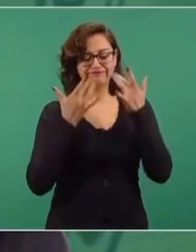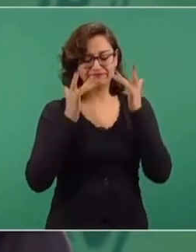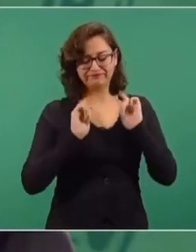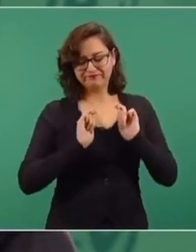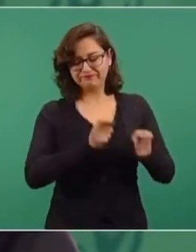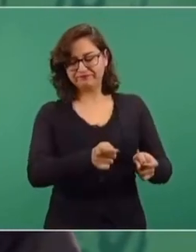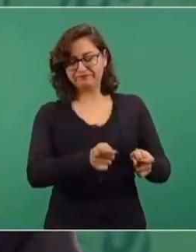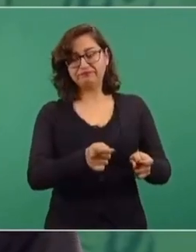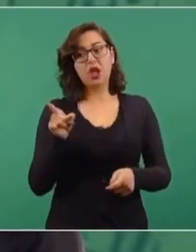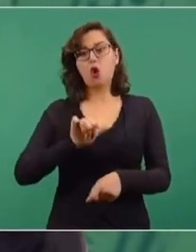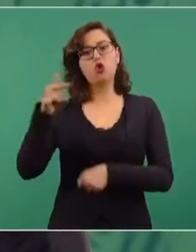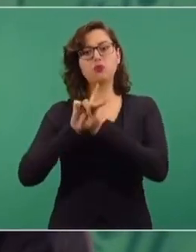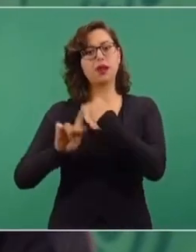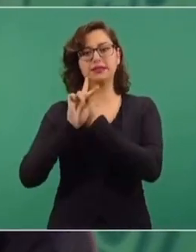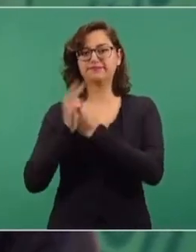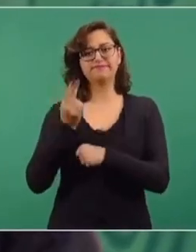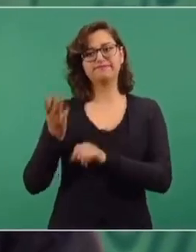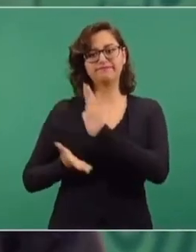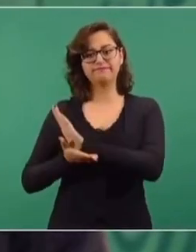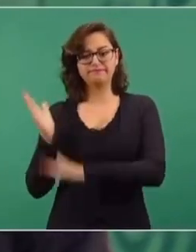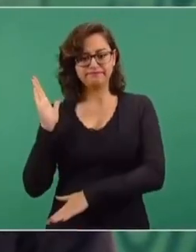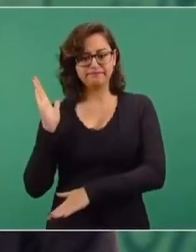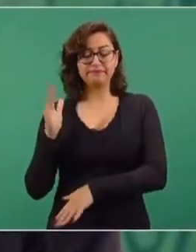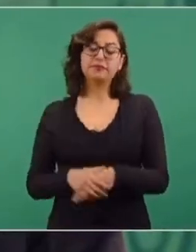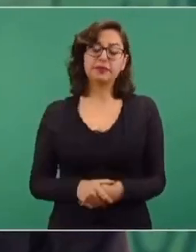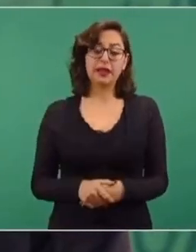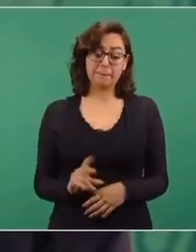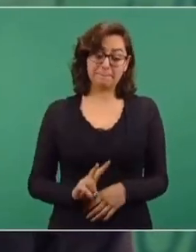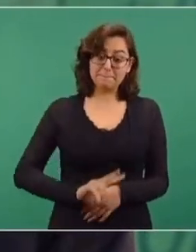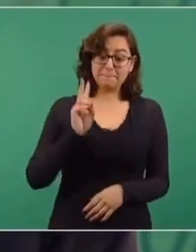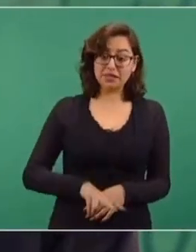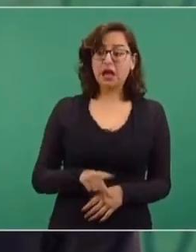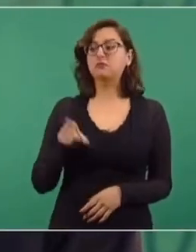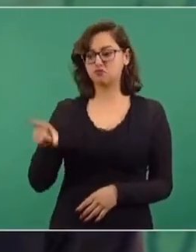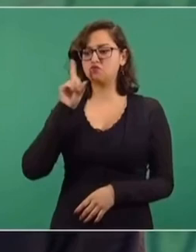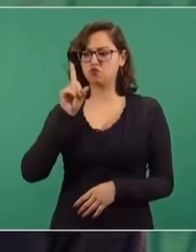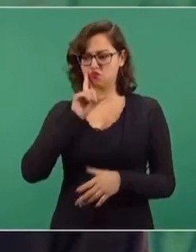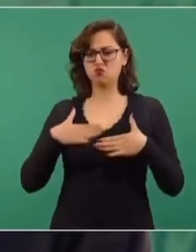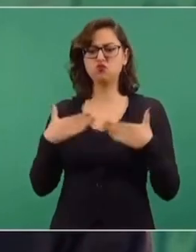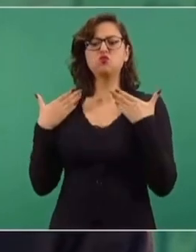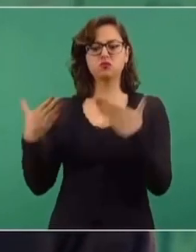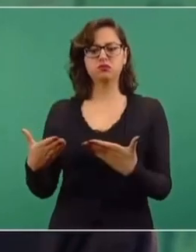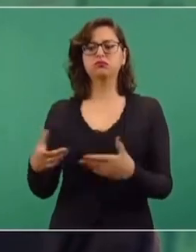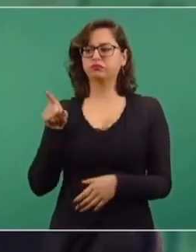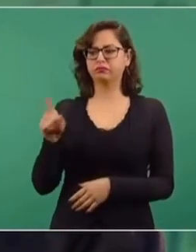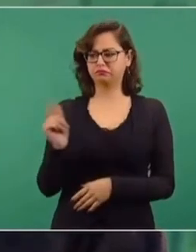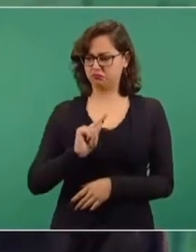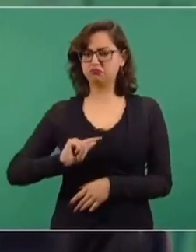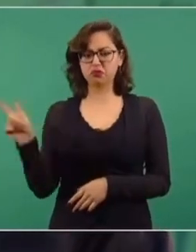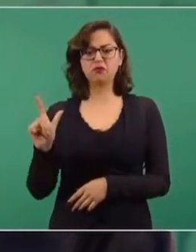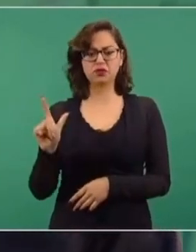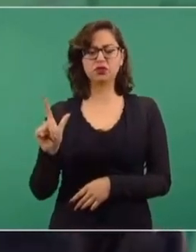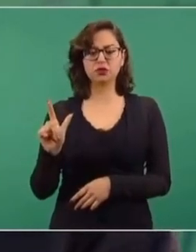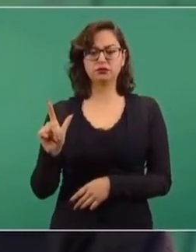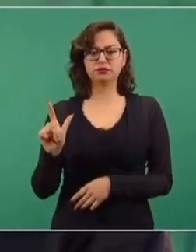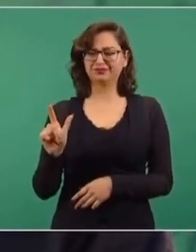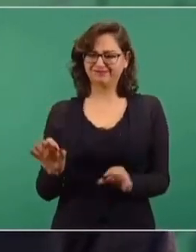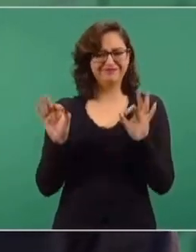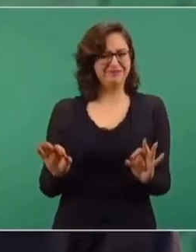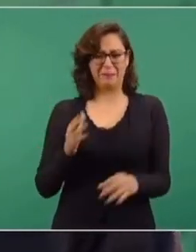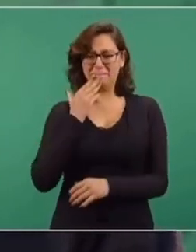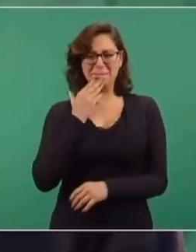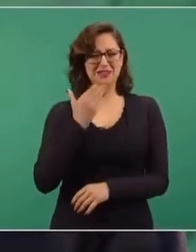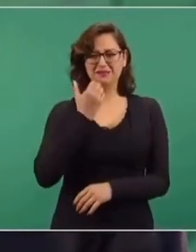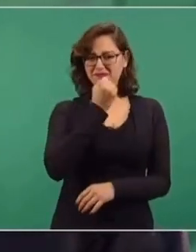tenemos mucha confianza y es una mujer preparada, de primer orden,